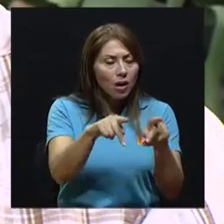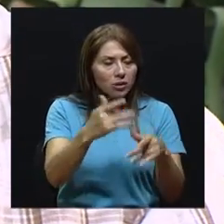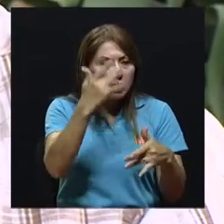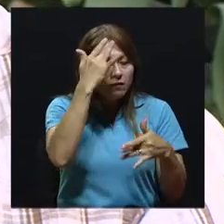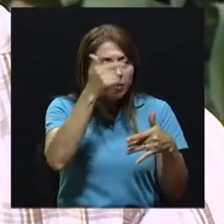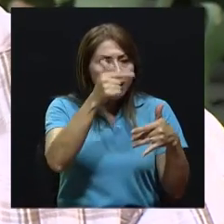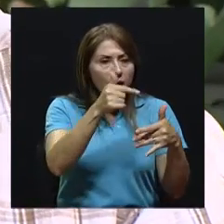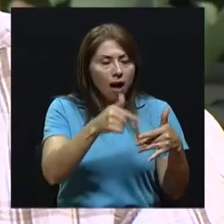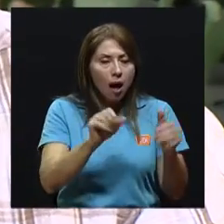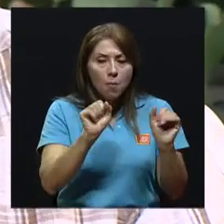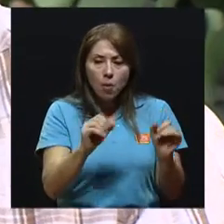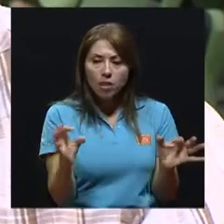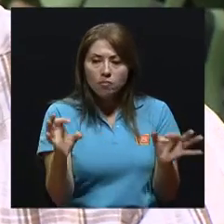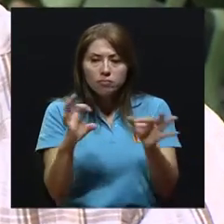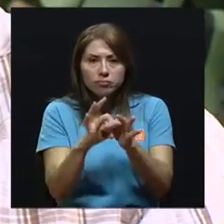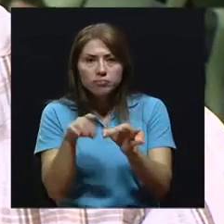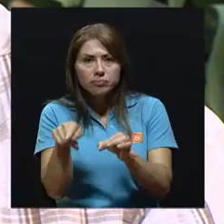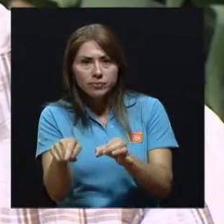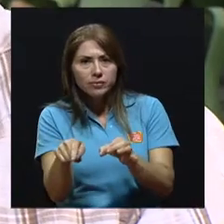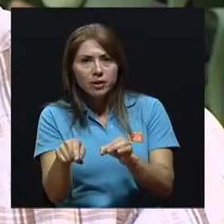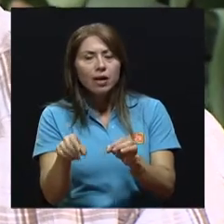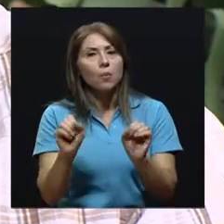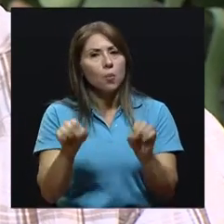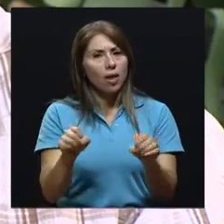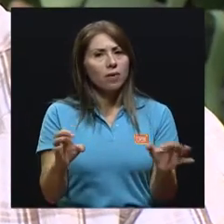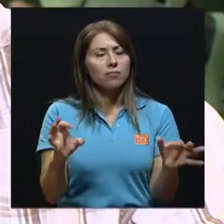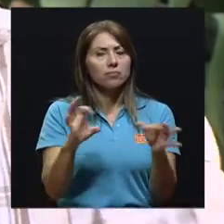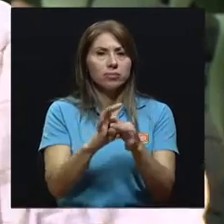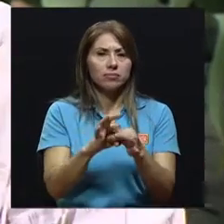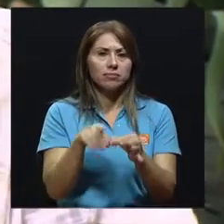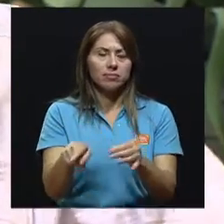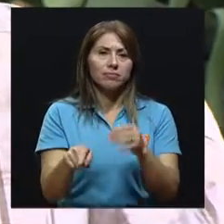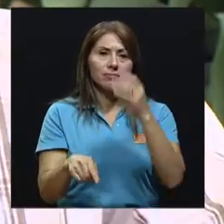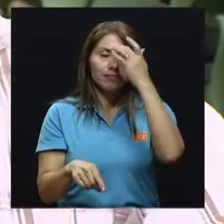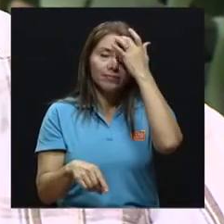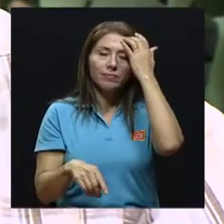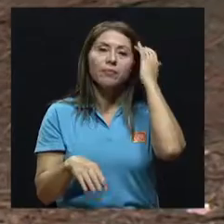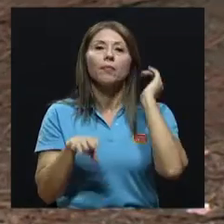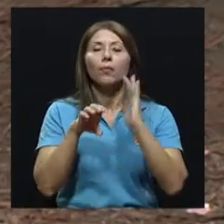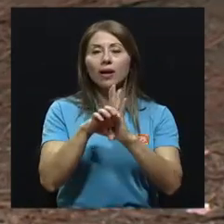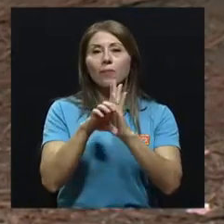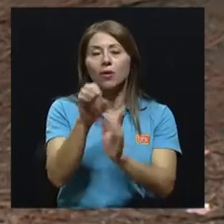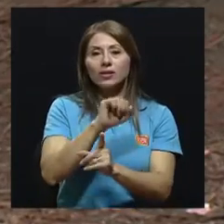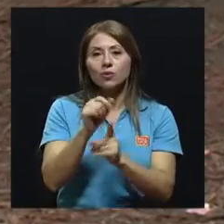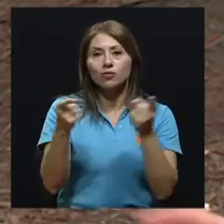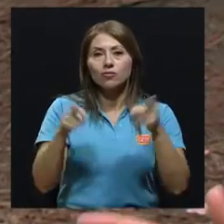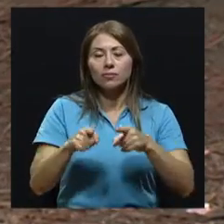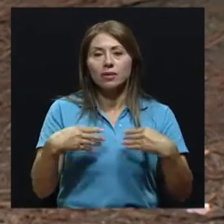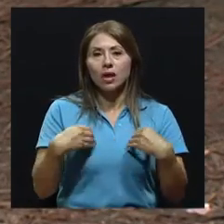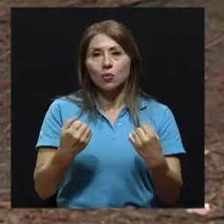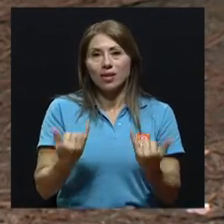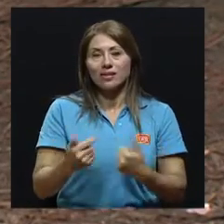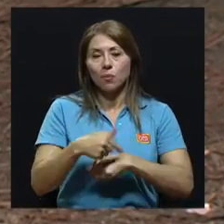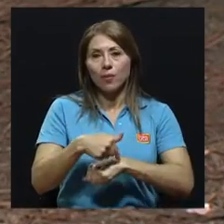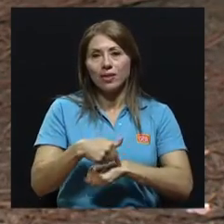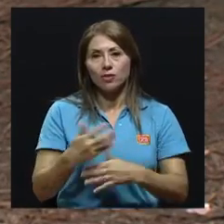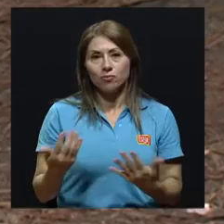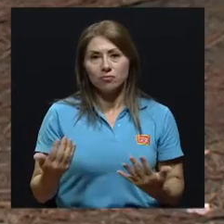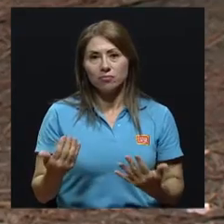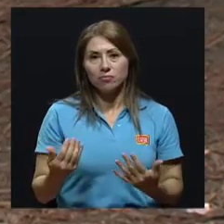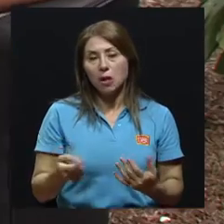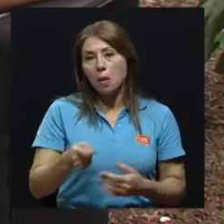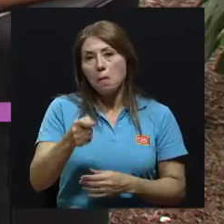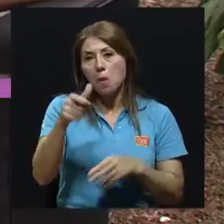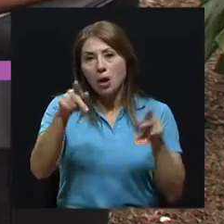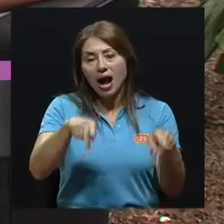cantidad de la contaminación que se está generando yo la puedo relacionar a los costos en salud, por ejemplo, que tenemos en este momento. Que perfectamente es algo que